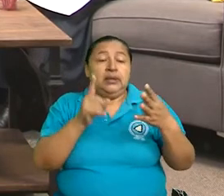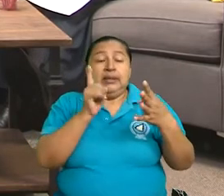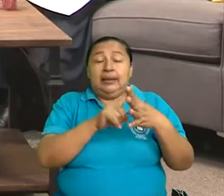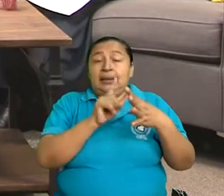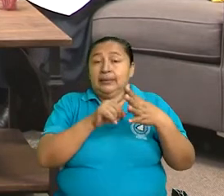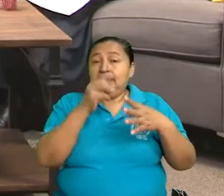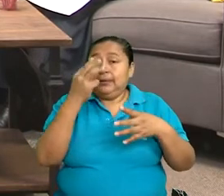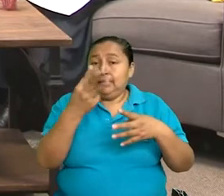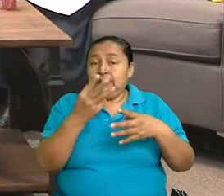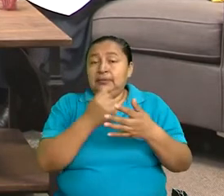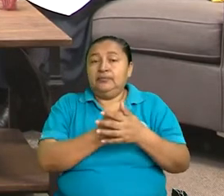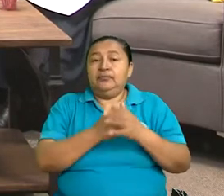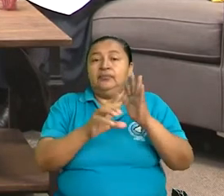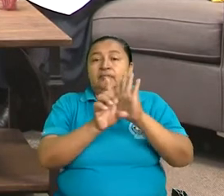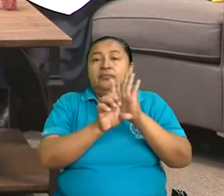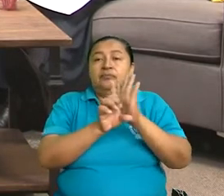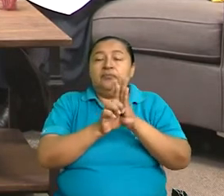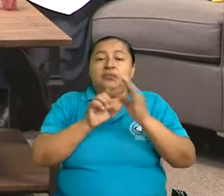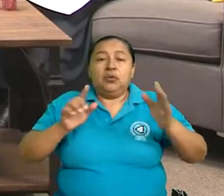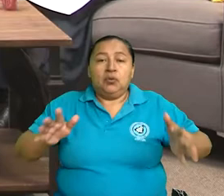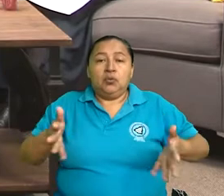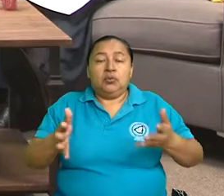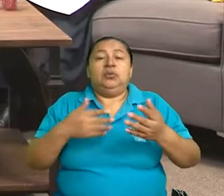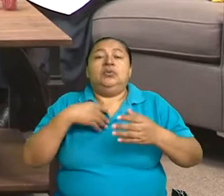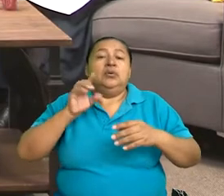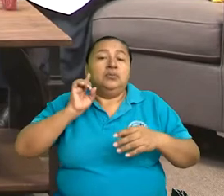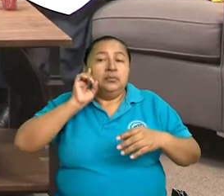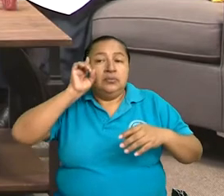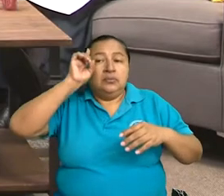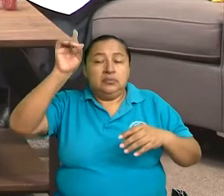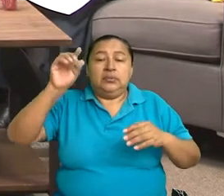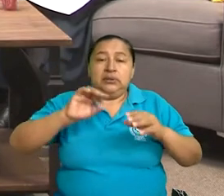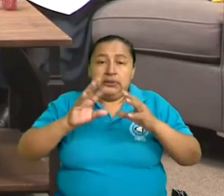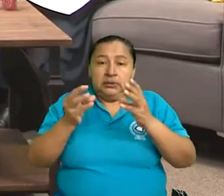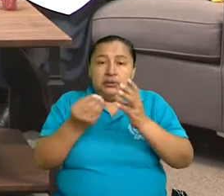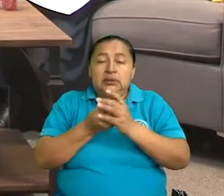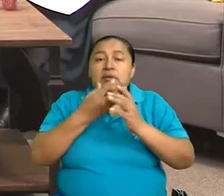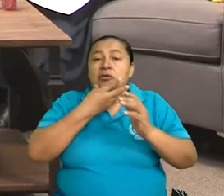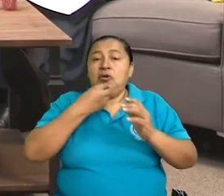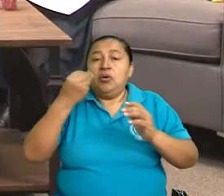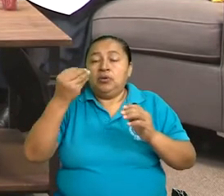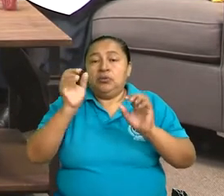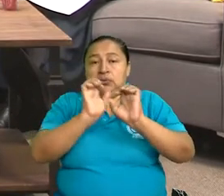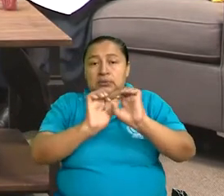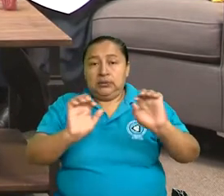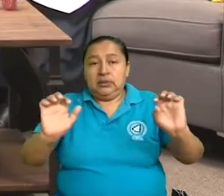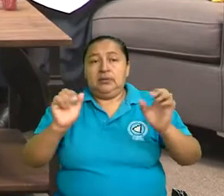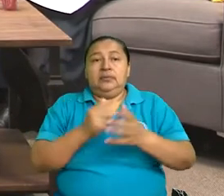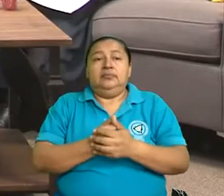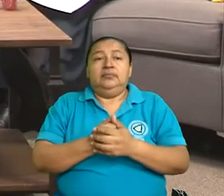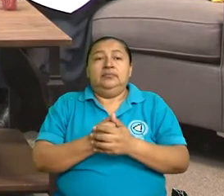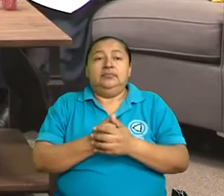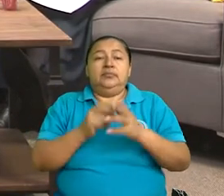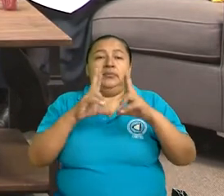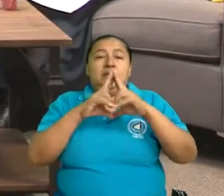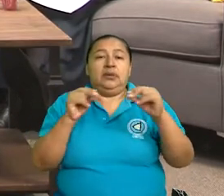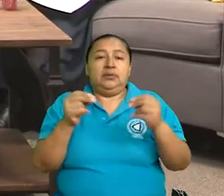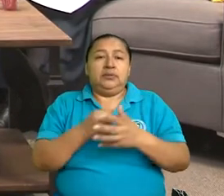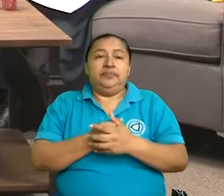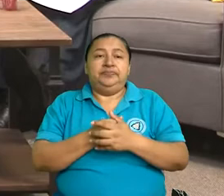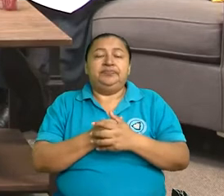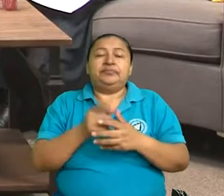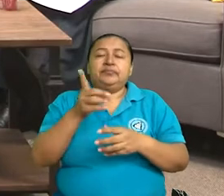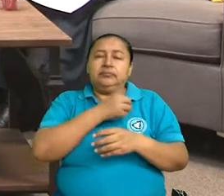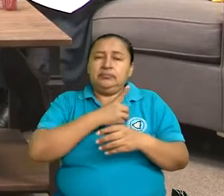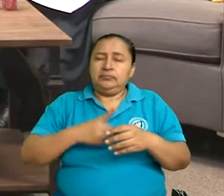tercera la ley de promoción al desarrollo integral de la juventud nicaragüense diputado tenemos que hacer una